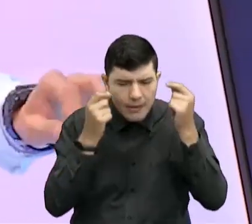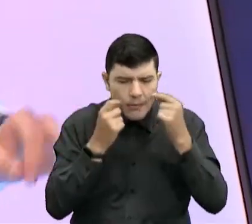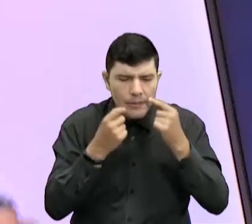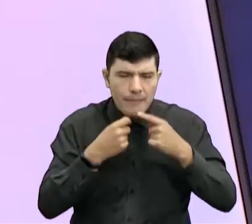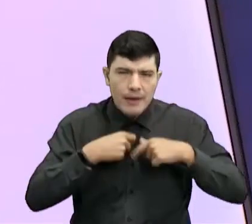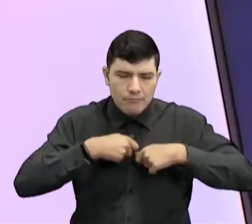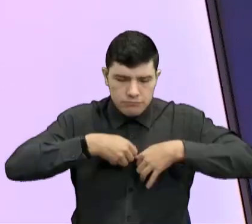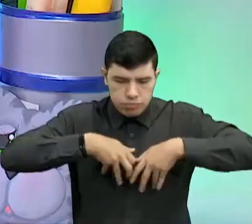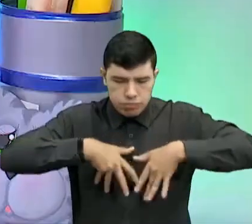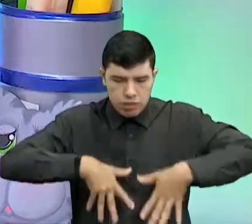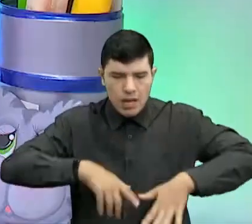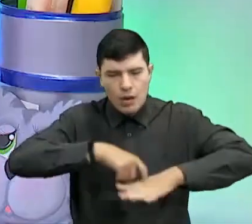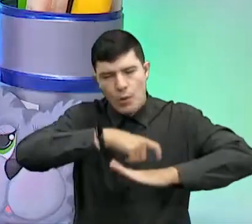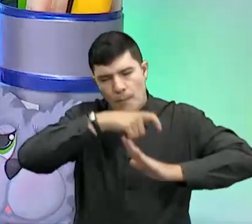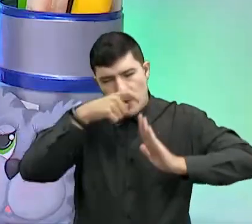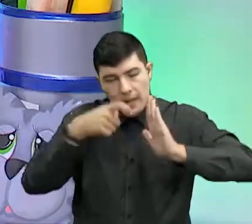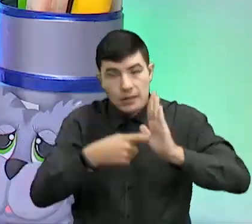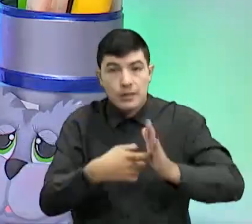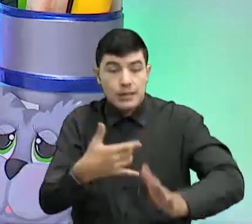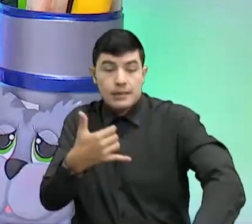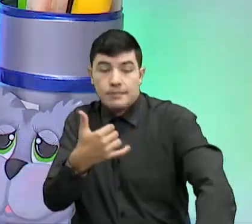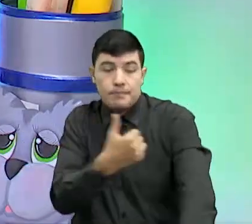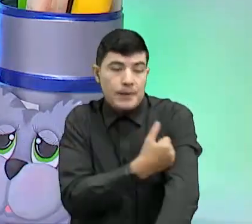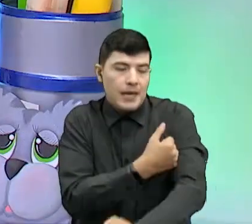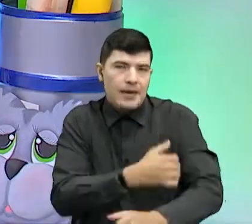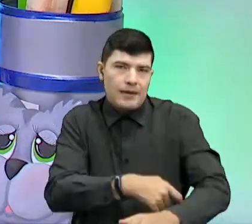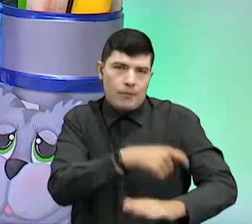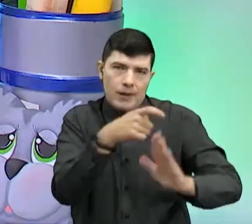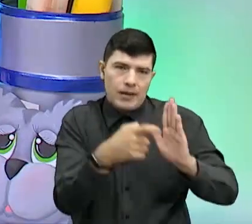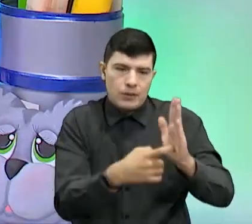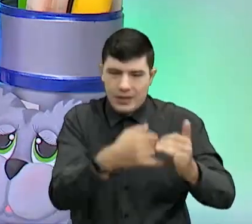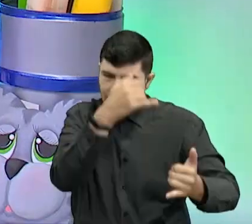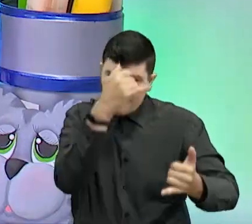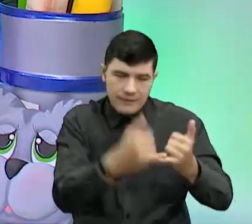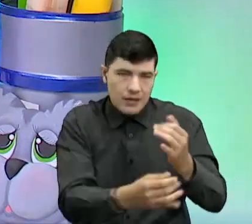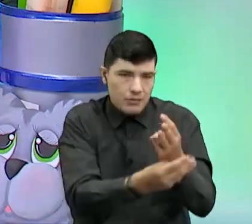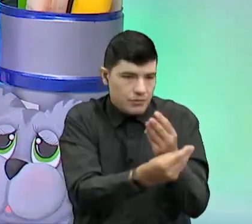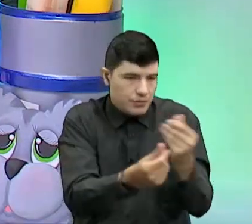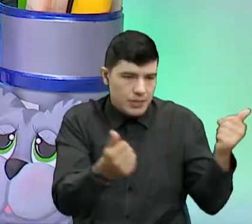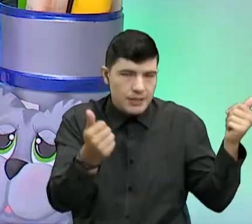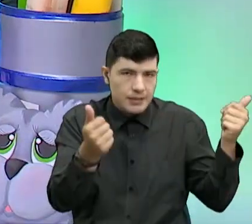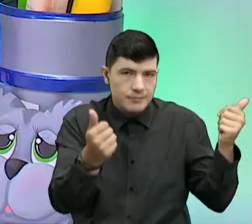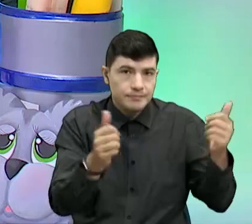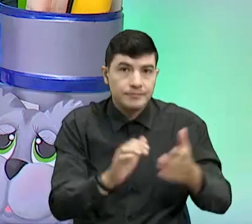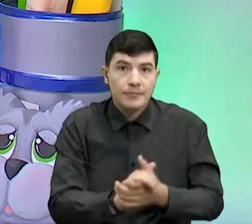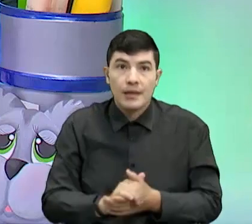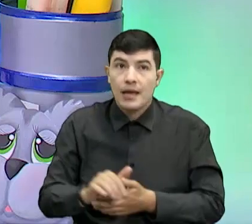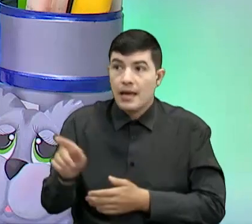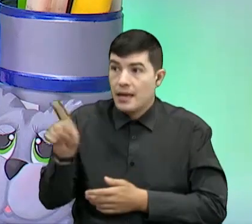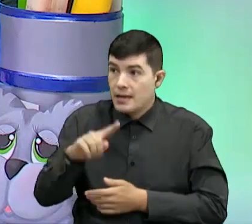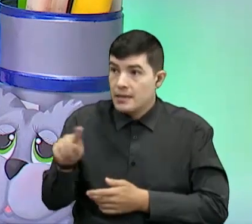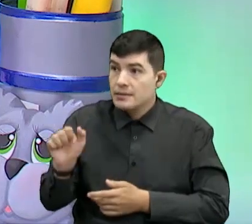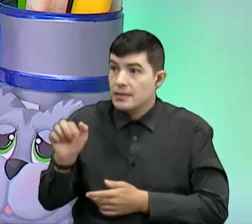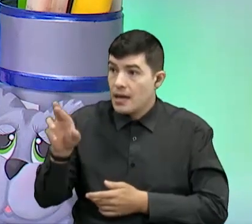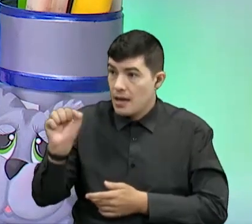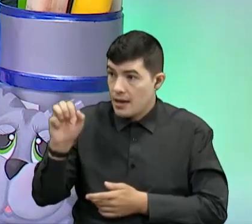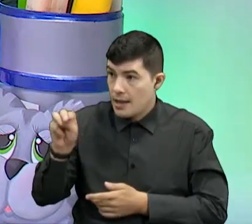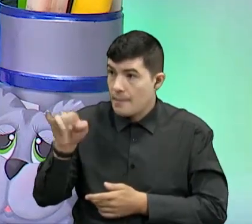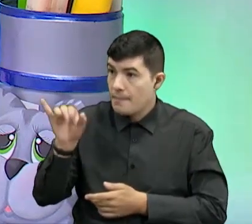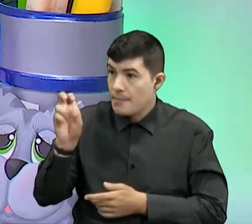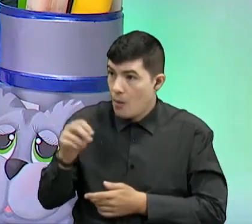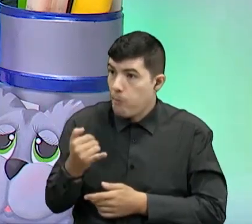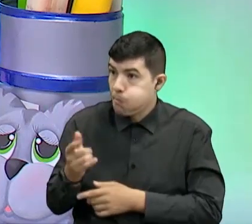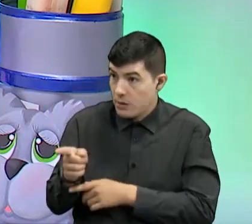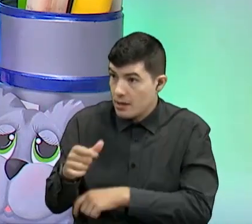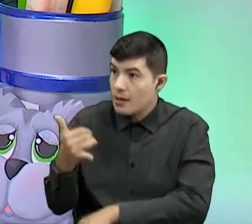fin total. Ok, está bien. Listo. Entonces, ¿el sarampión sí tiene vacuna? El sarampión sí tiene vacuna.